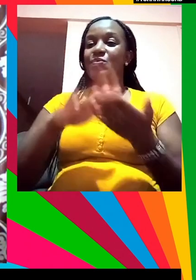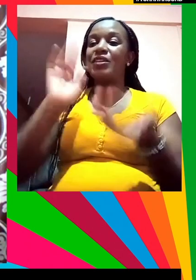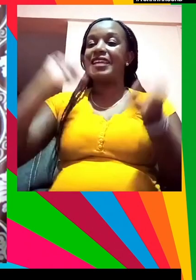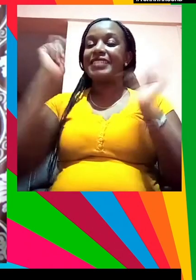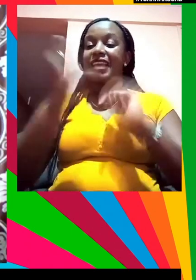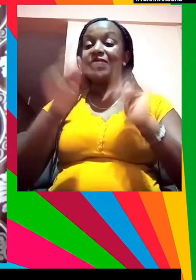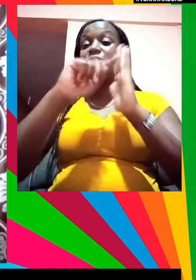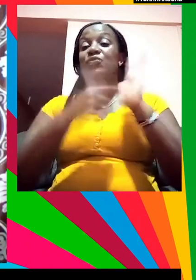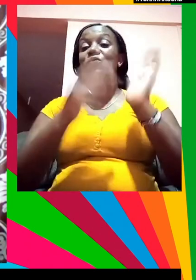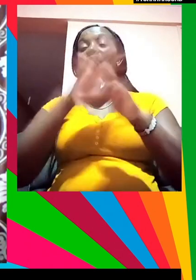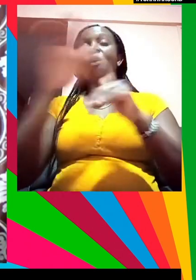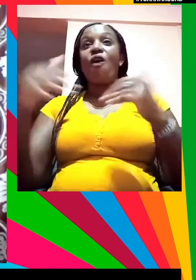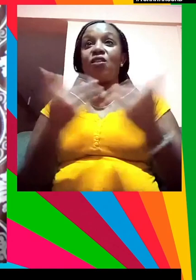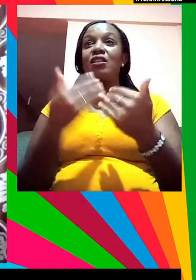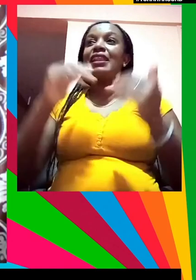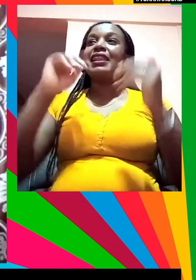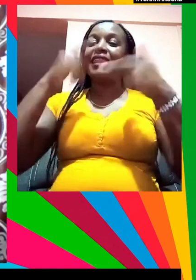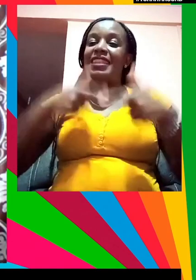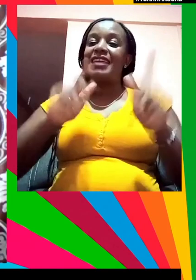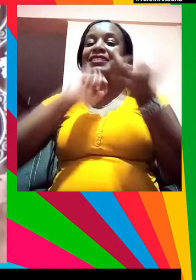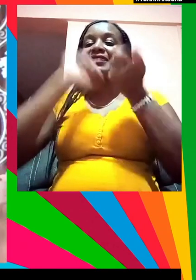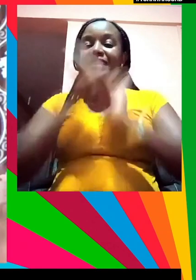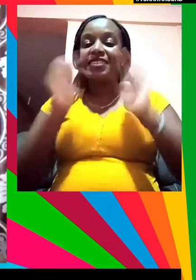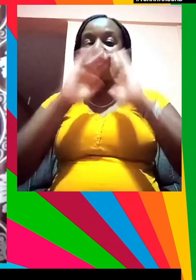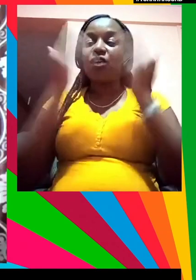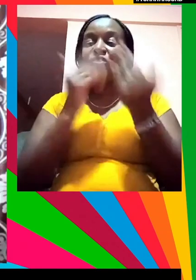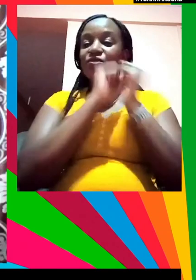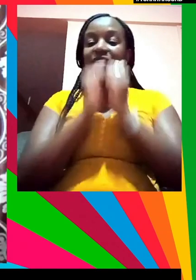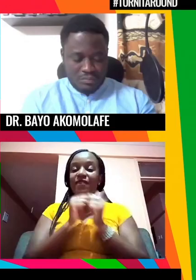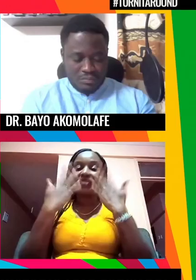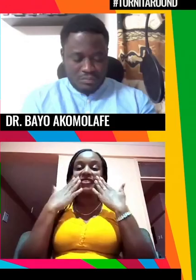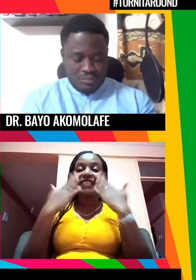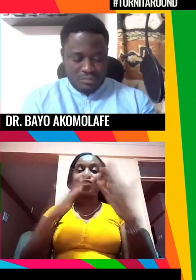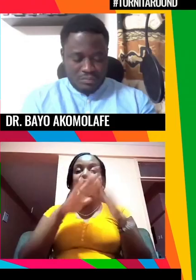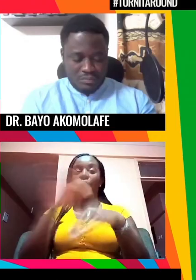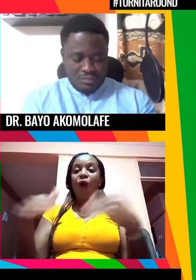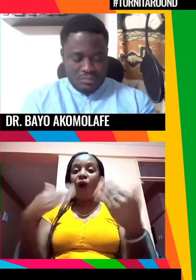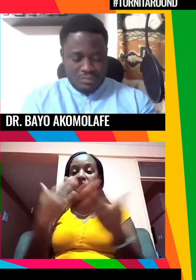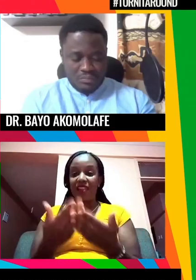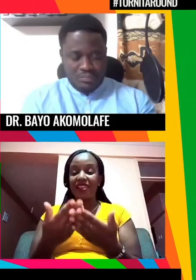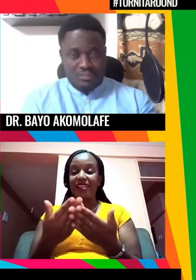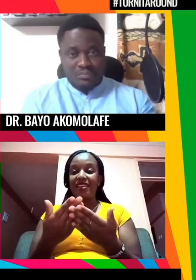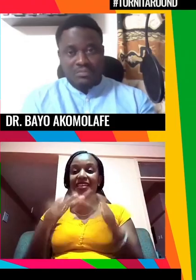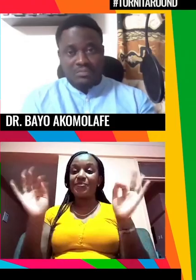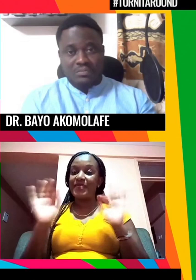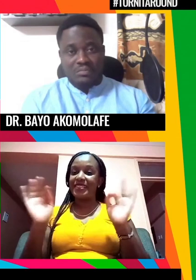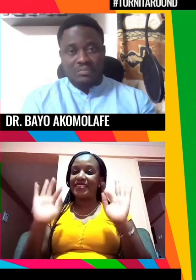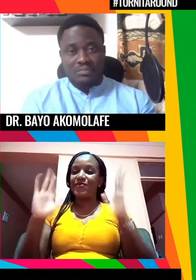inflexión cambiemos el mundo juntos y juntas gracias y me encanta el festival